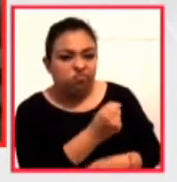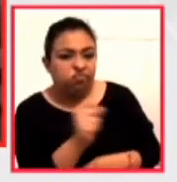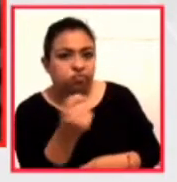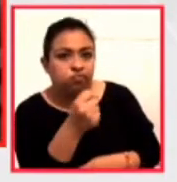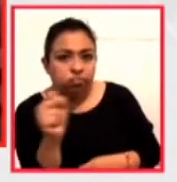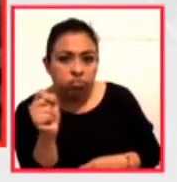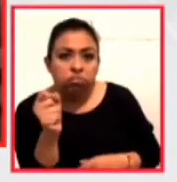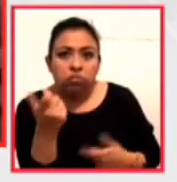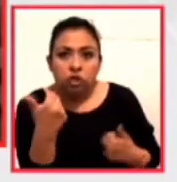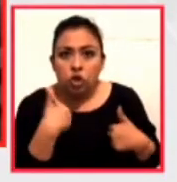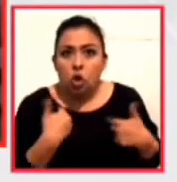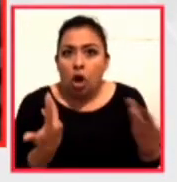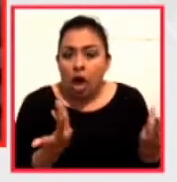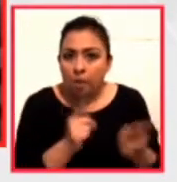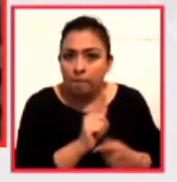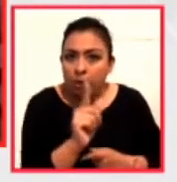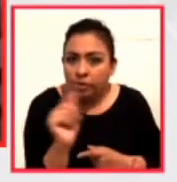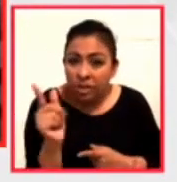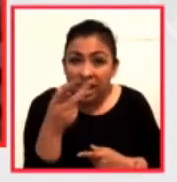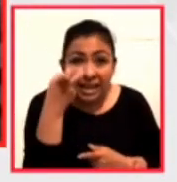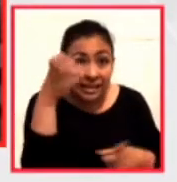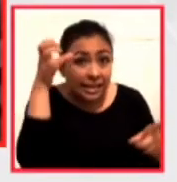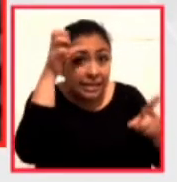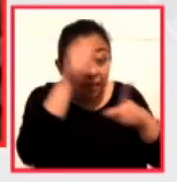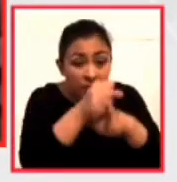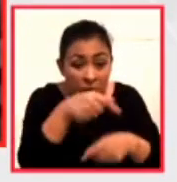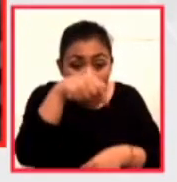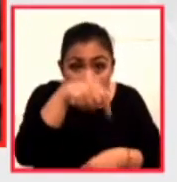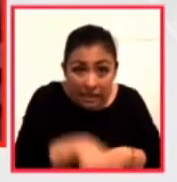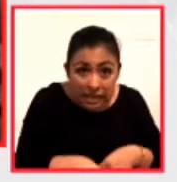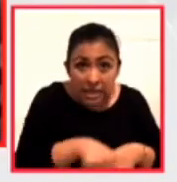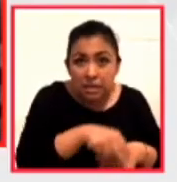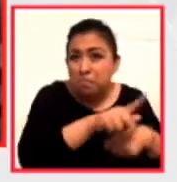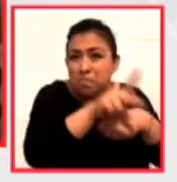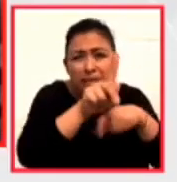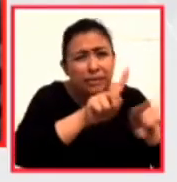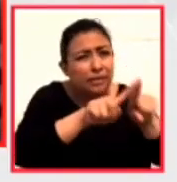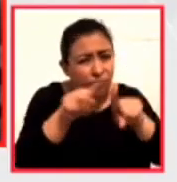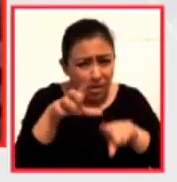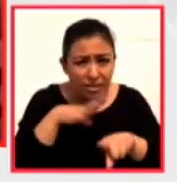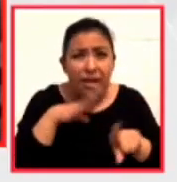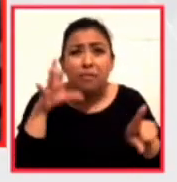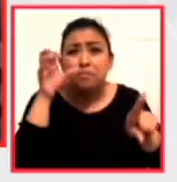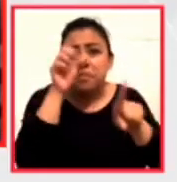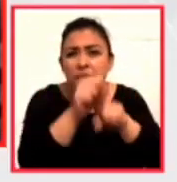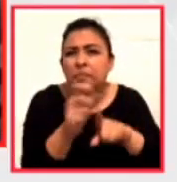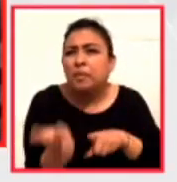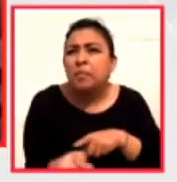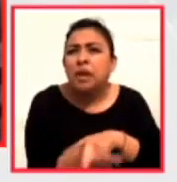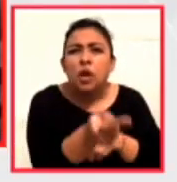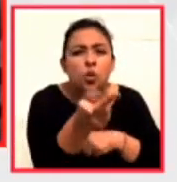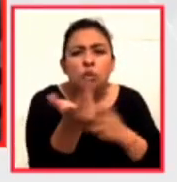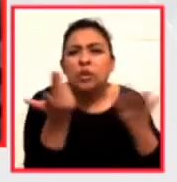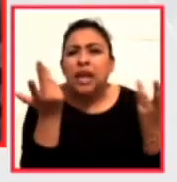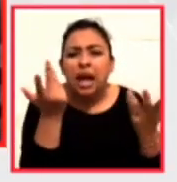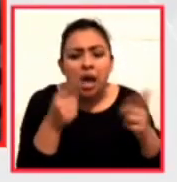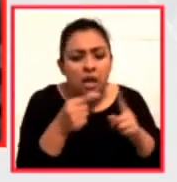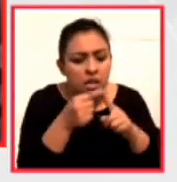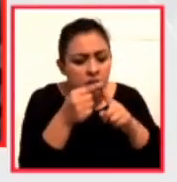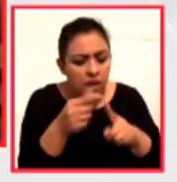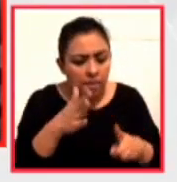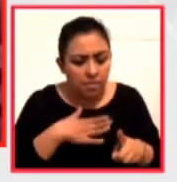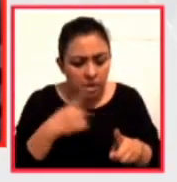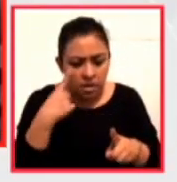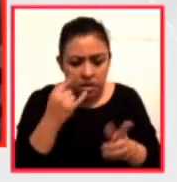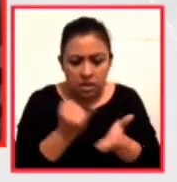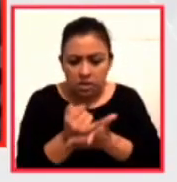y eso es algo es un desafío que tenemos aquí y en todos lugares la pregunta de qué es lo que está guiando nuestras decisiones